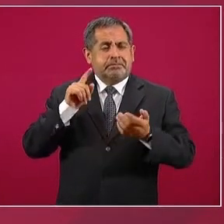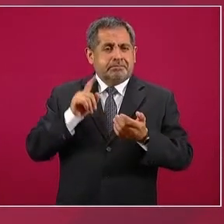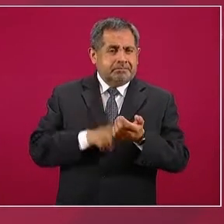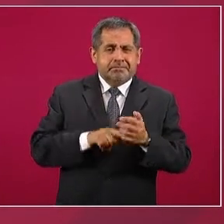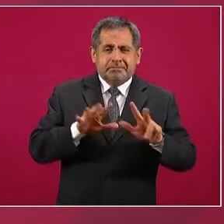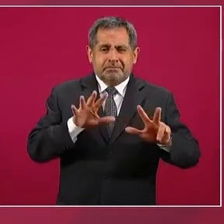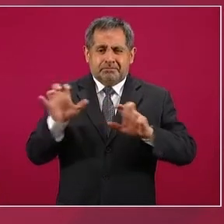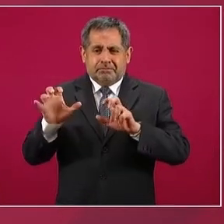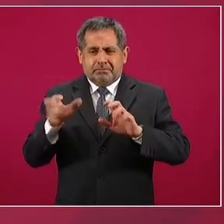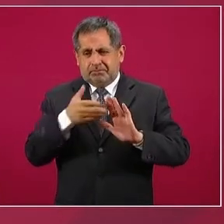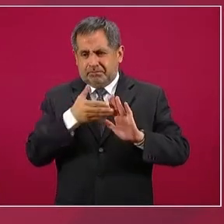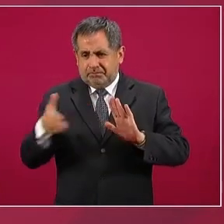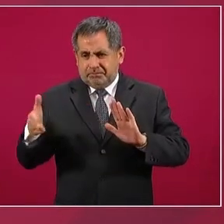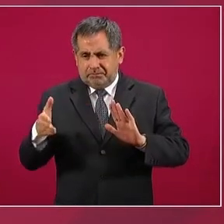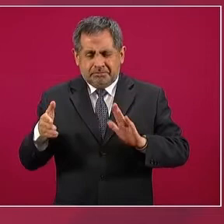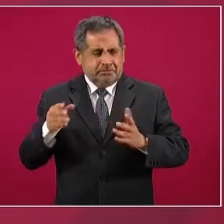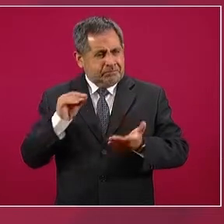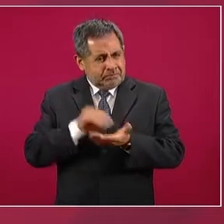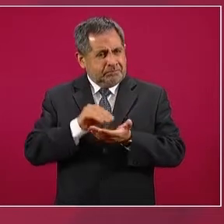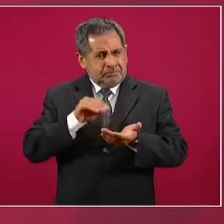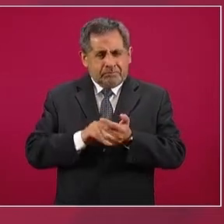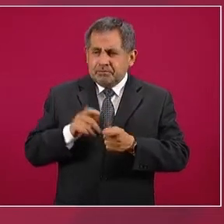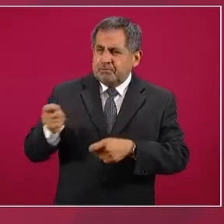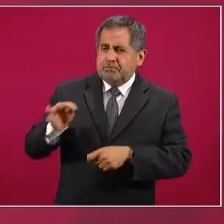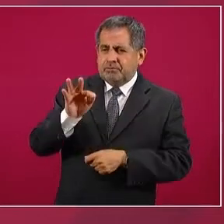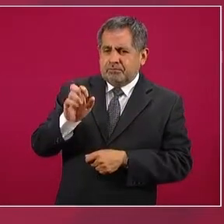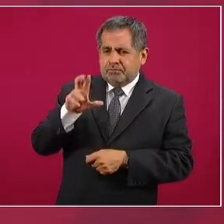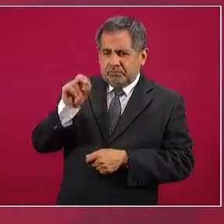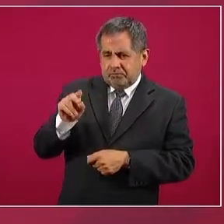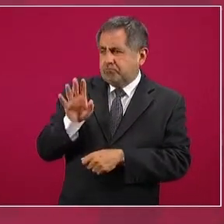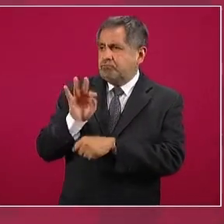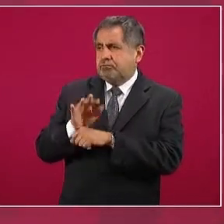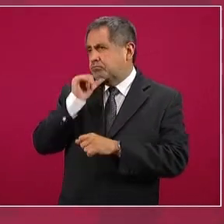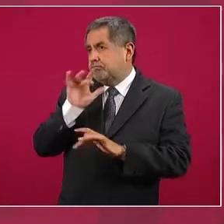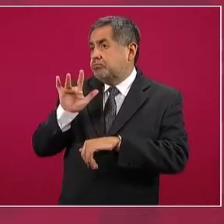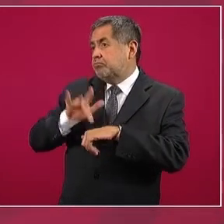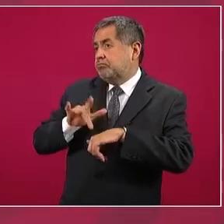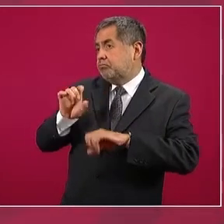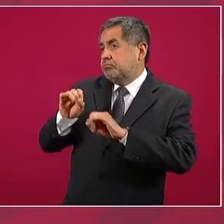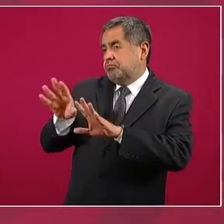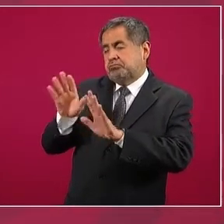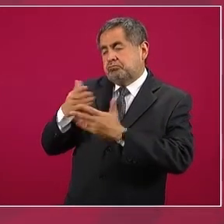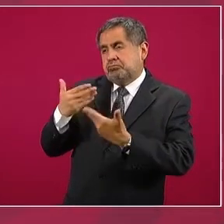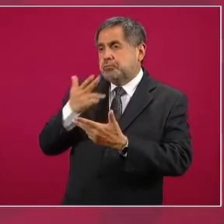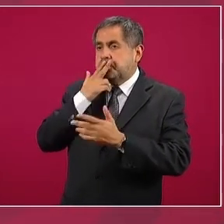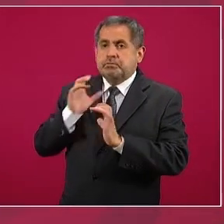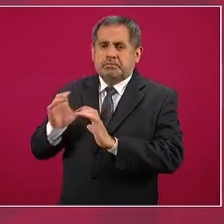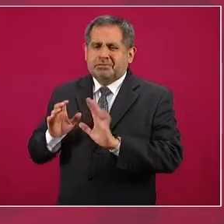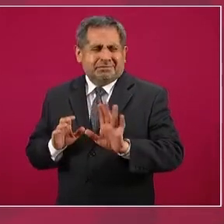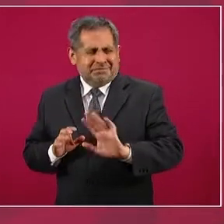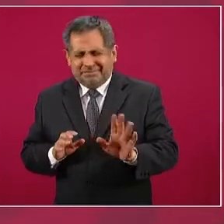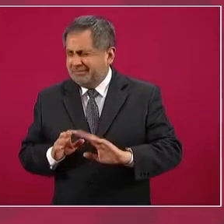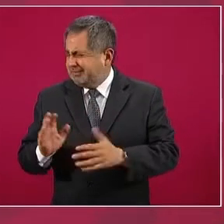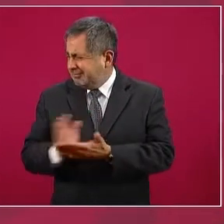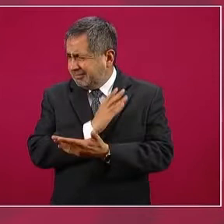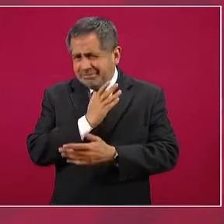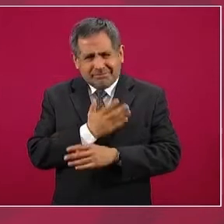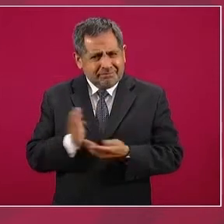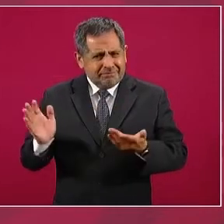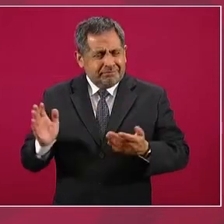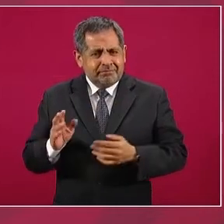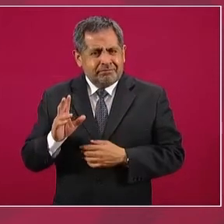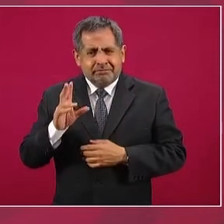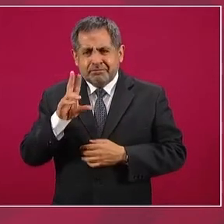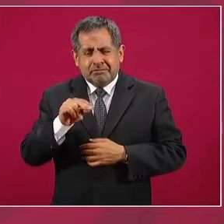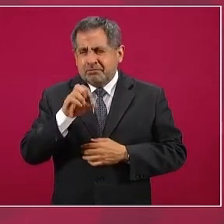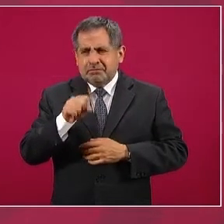mantener fueros, mantener privilegios, eso no tiene que ver con